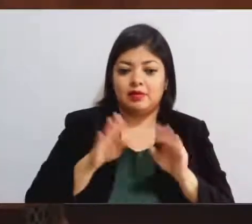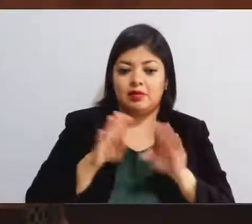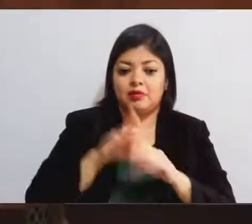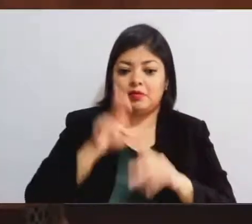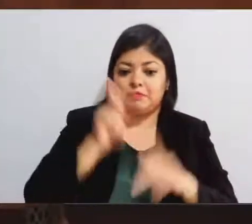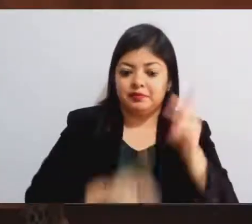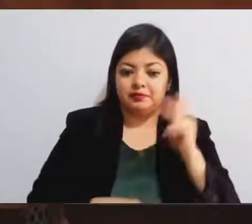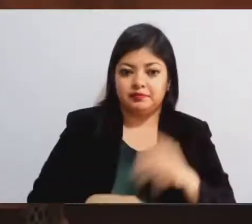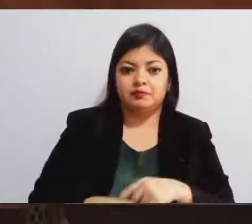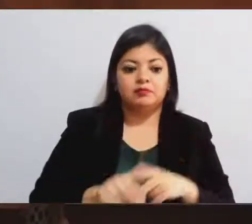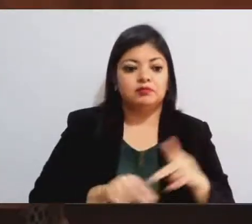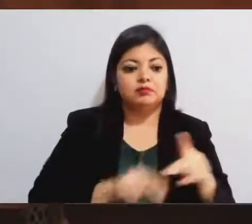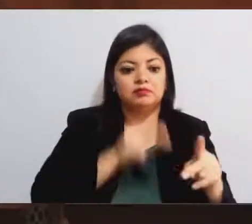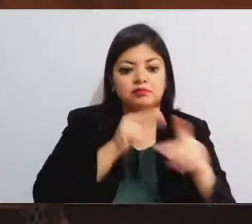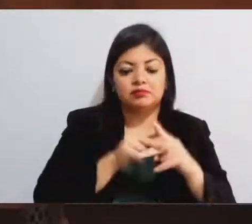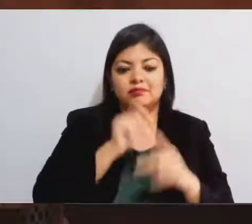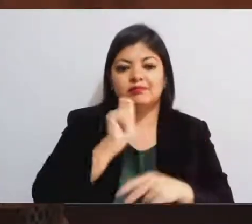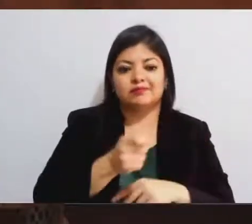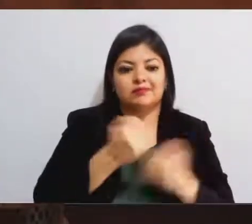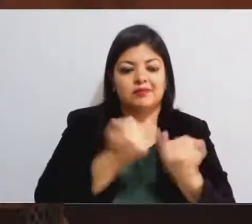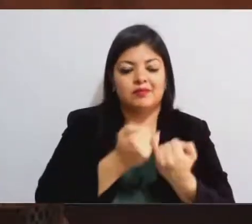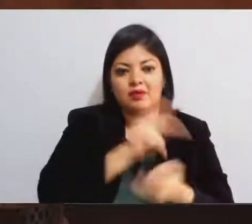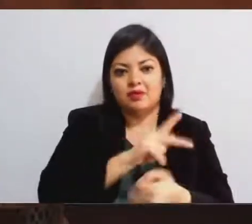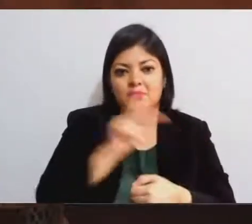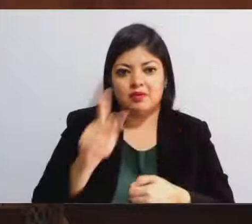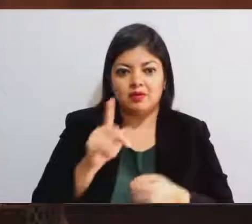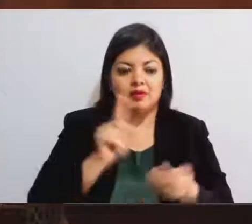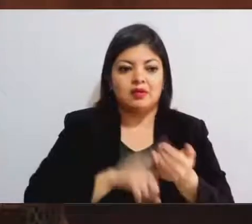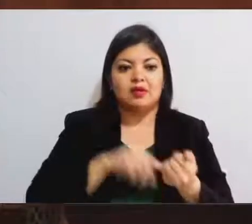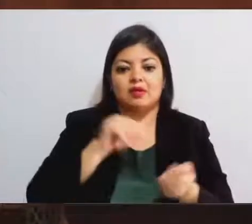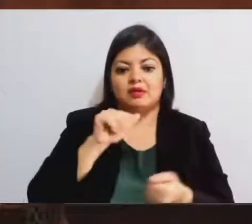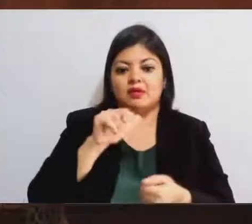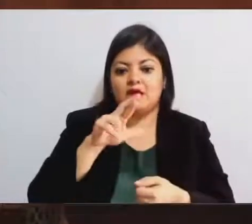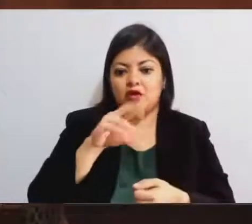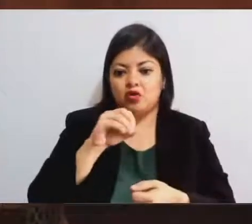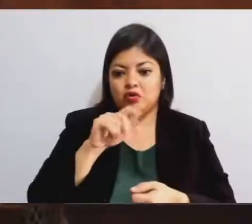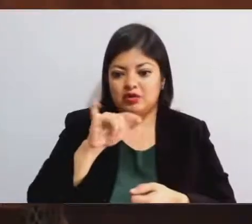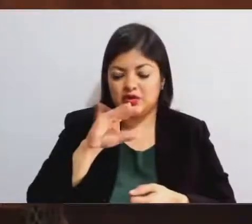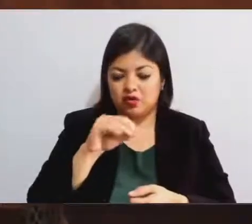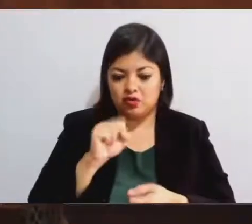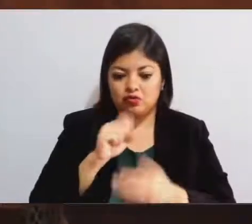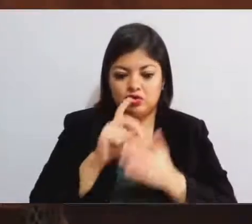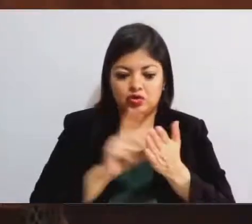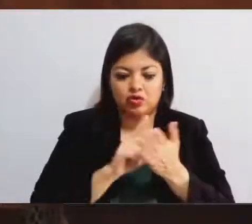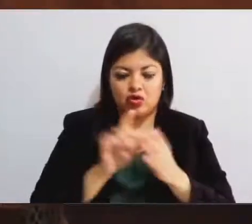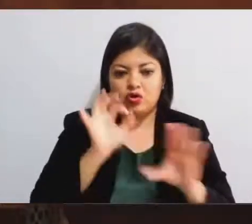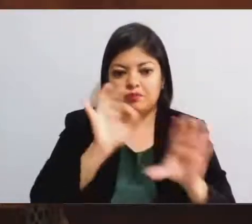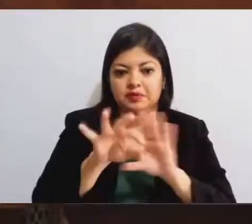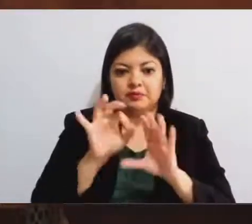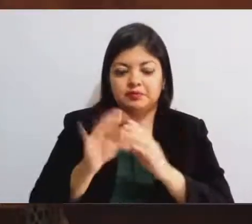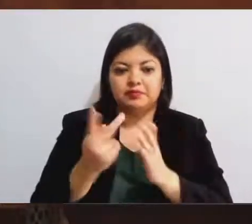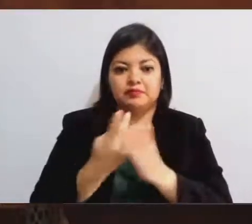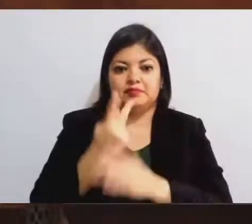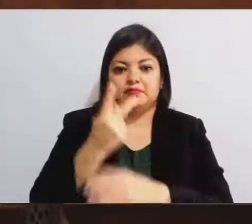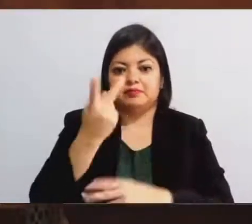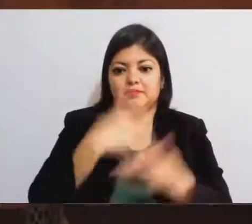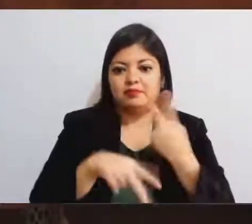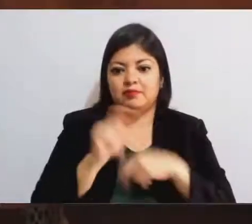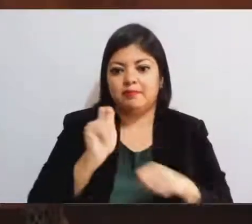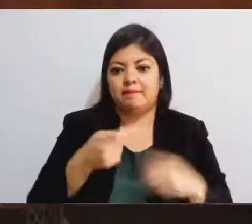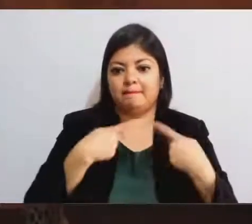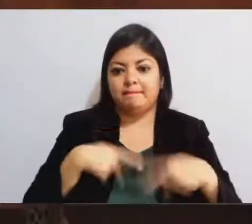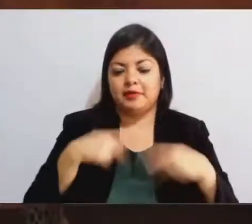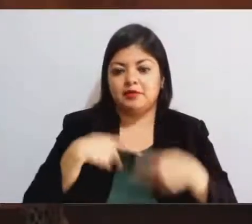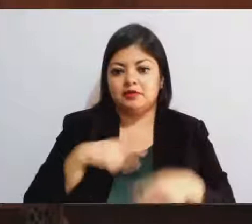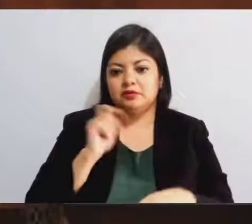por razón de parentesco, posesión de narcóticos y siembra de droga por personas en situación de pobreza